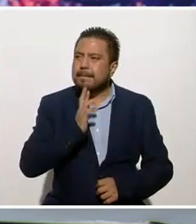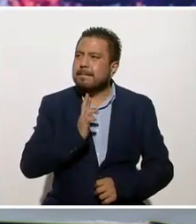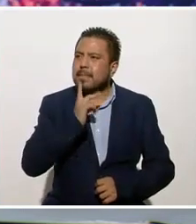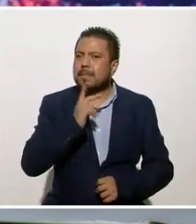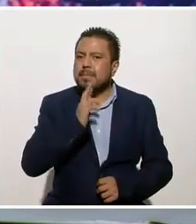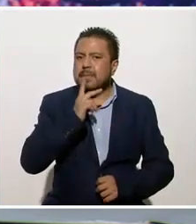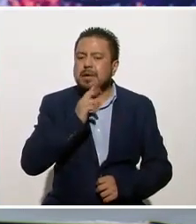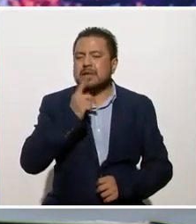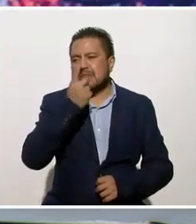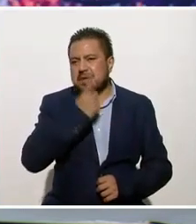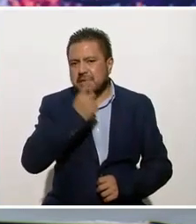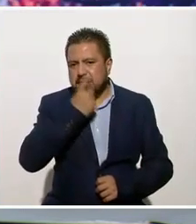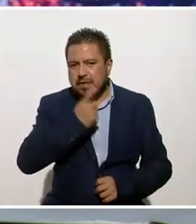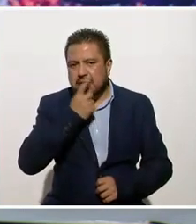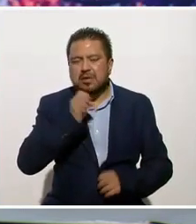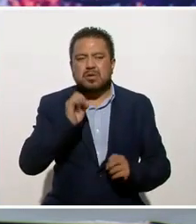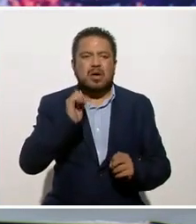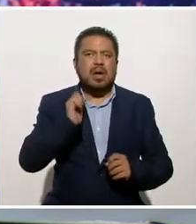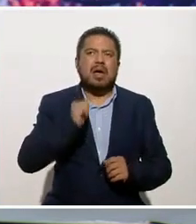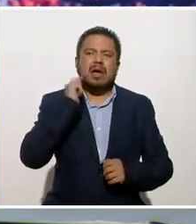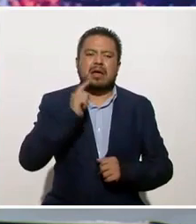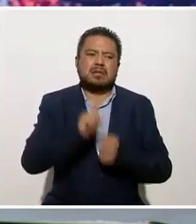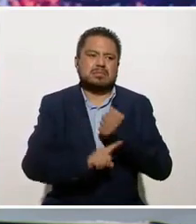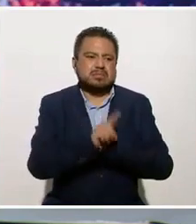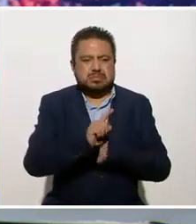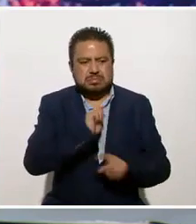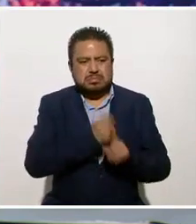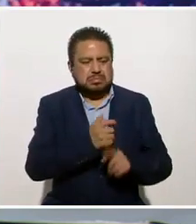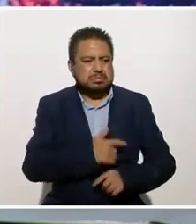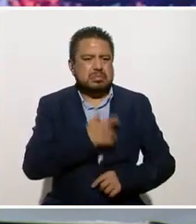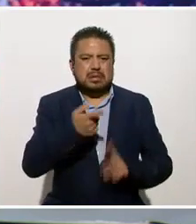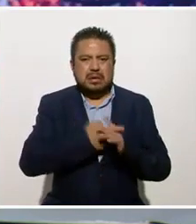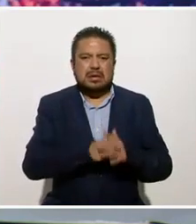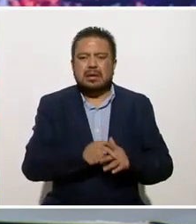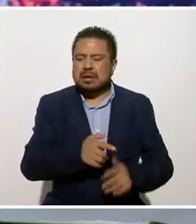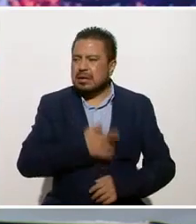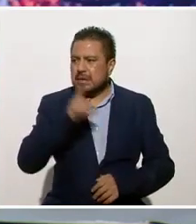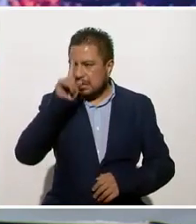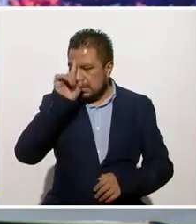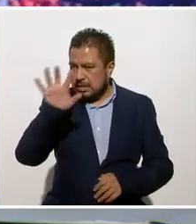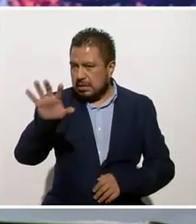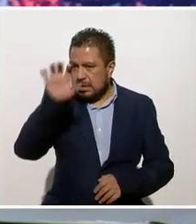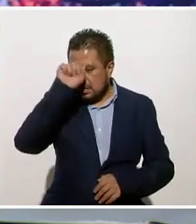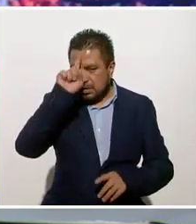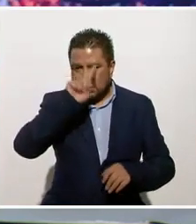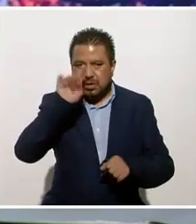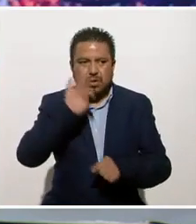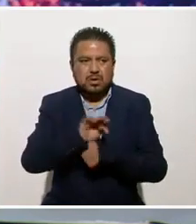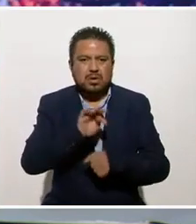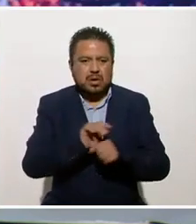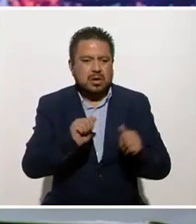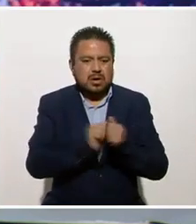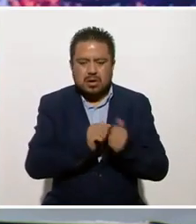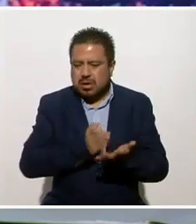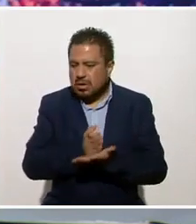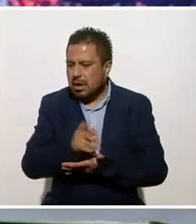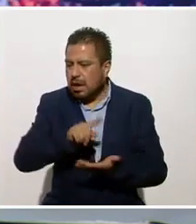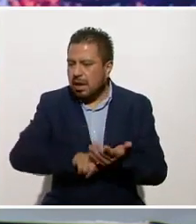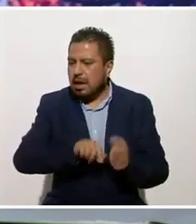tu diabetes o alguna situación que padezcas. Empezando por la intención, la mente ya va orientada a esa intención.